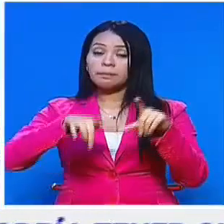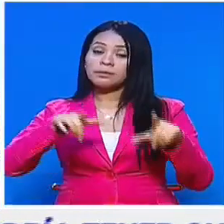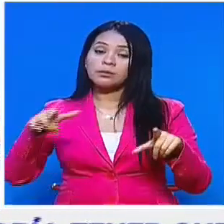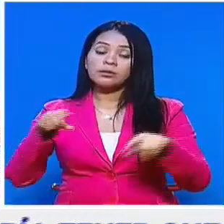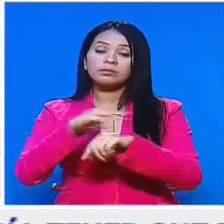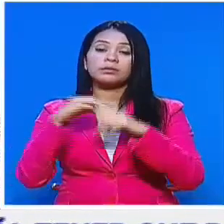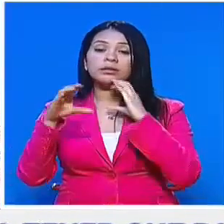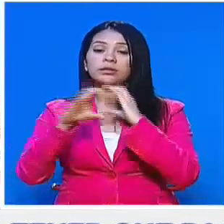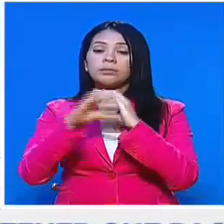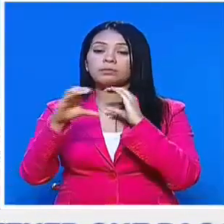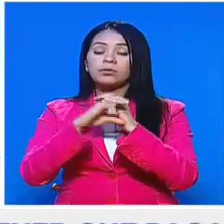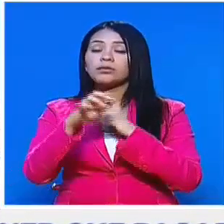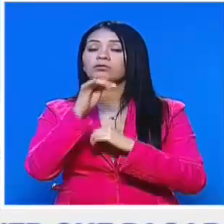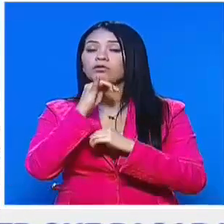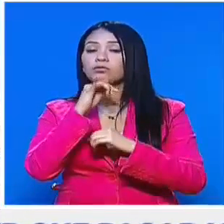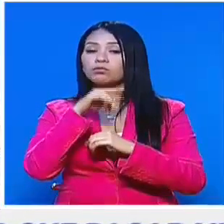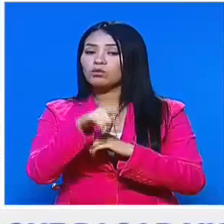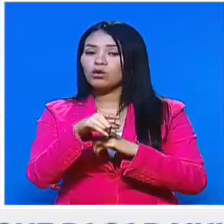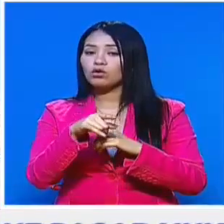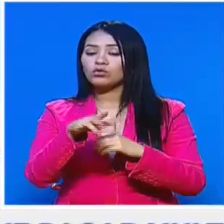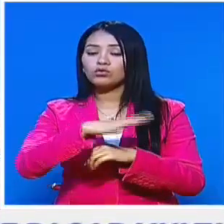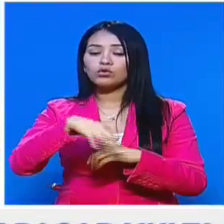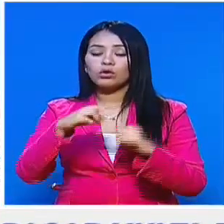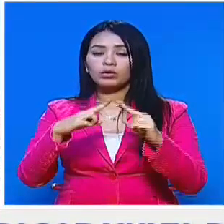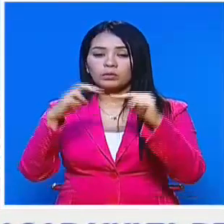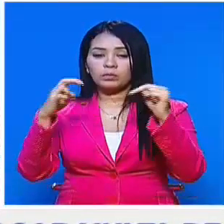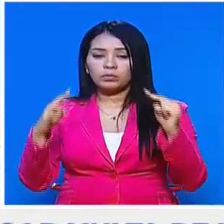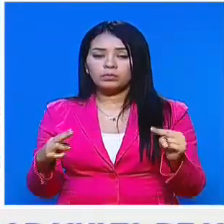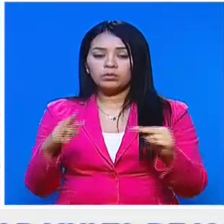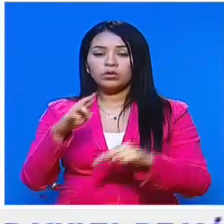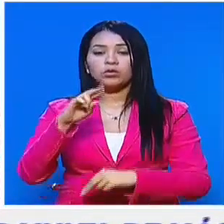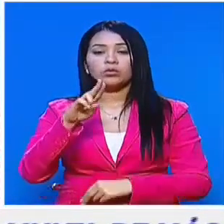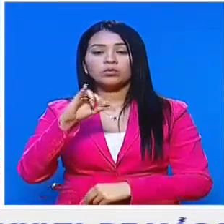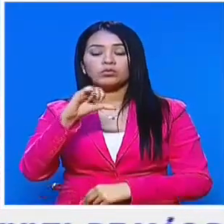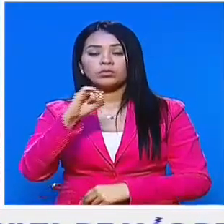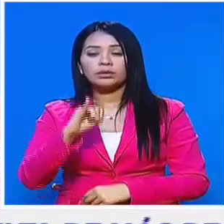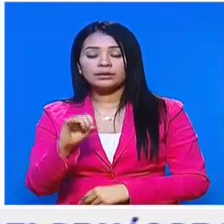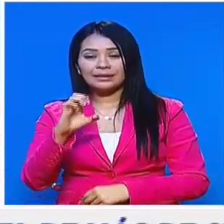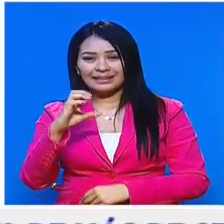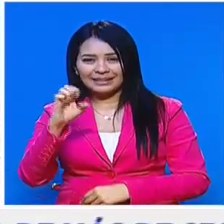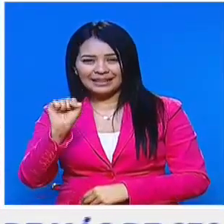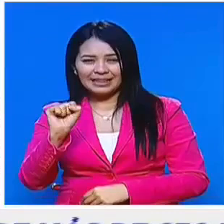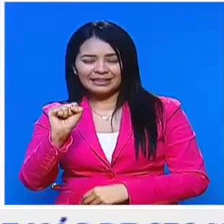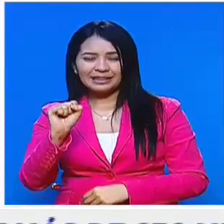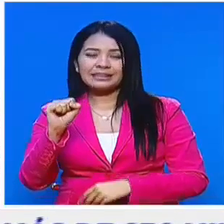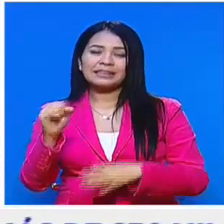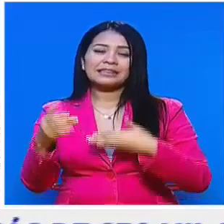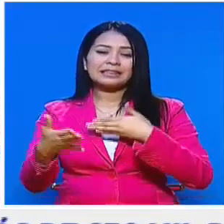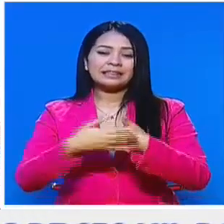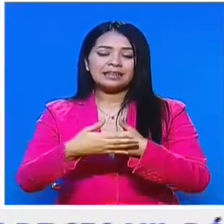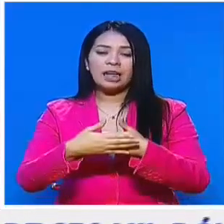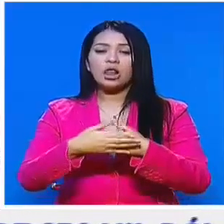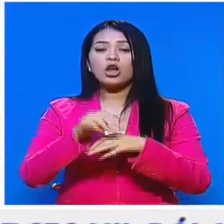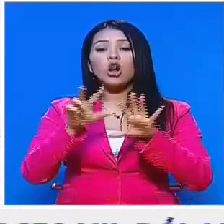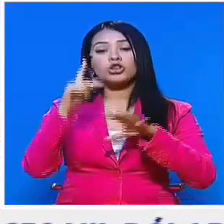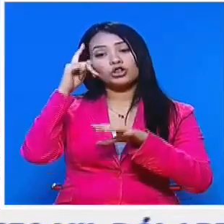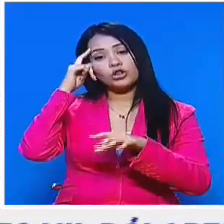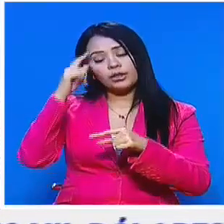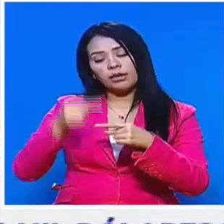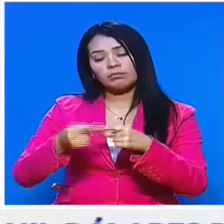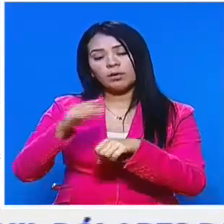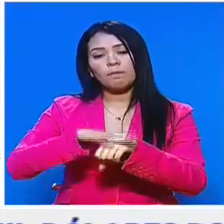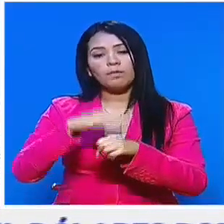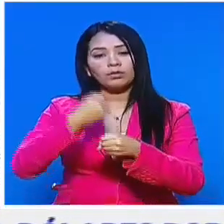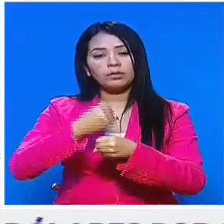El Ministerio de Transporte informó que el elevado de Los Ruices ubicado en el estado de Miranda permanecerá cerrado por ocho días, esto debido a